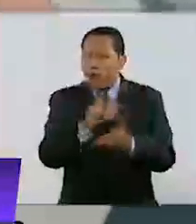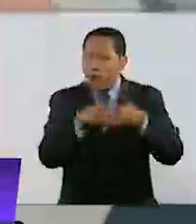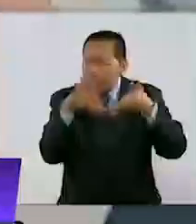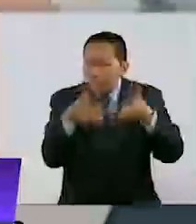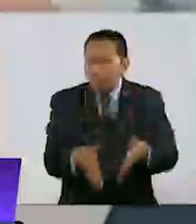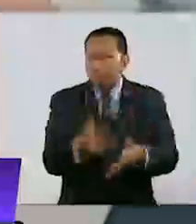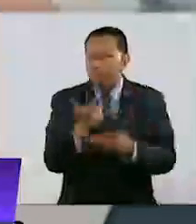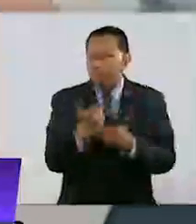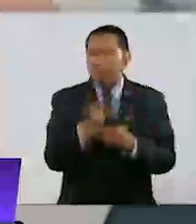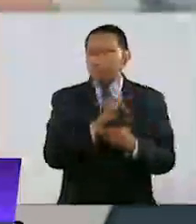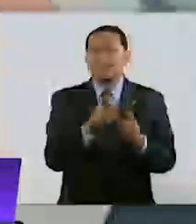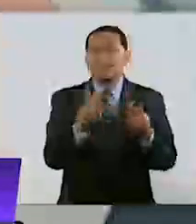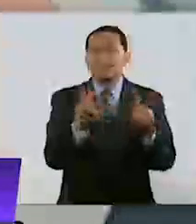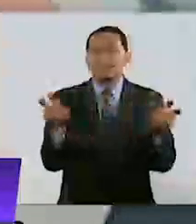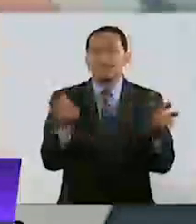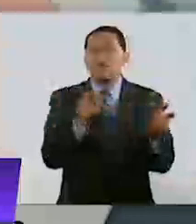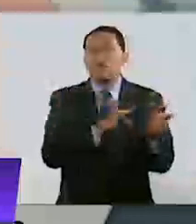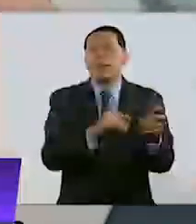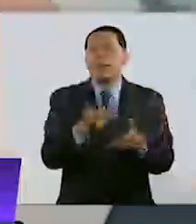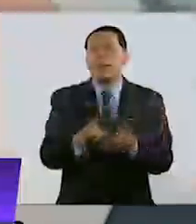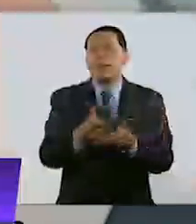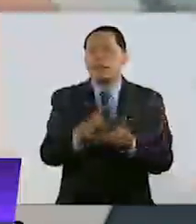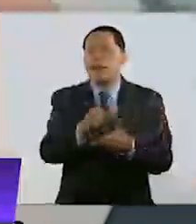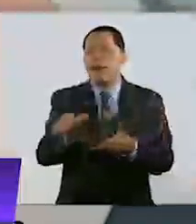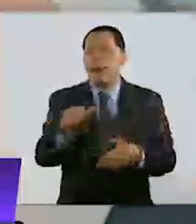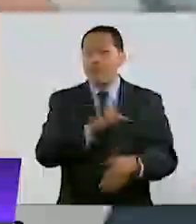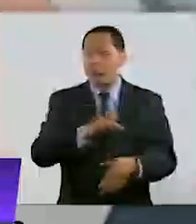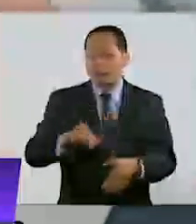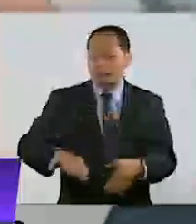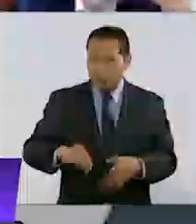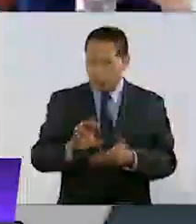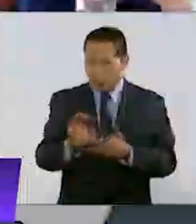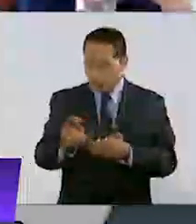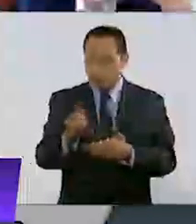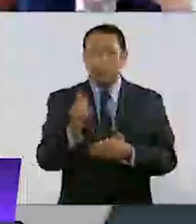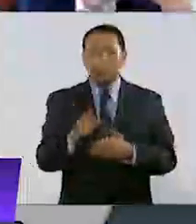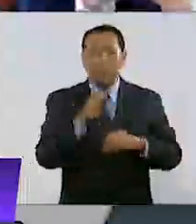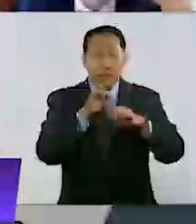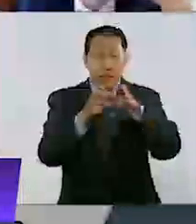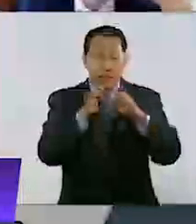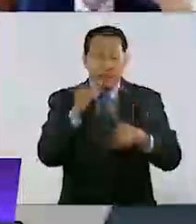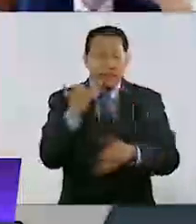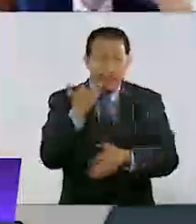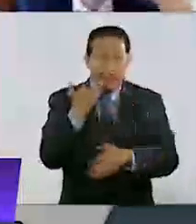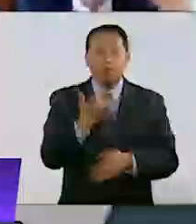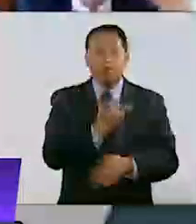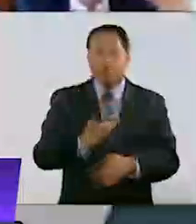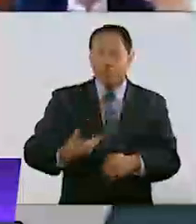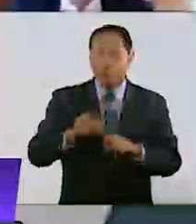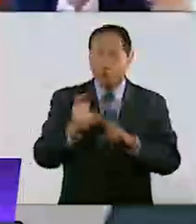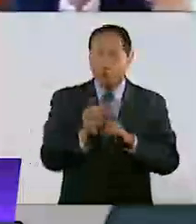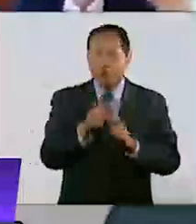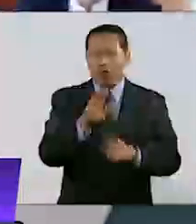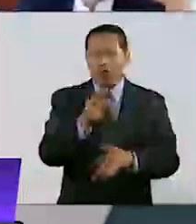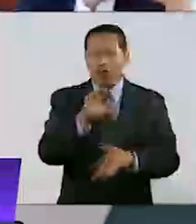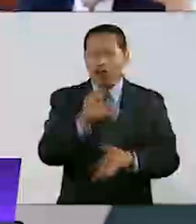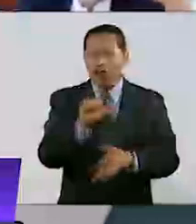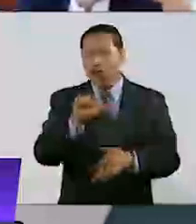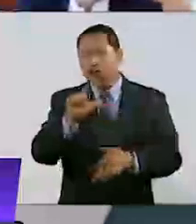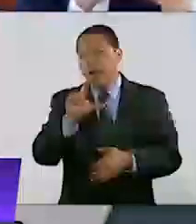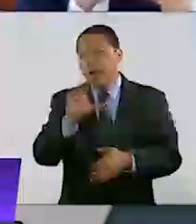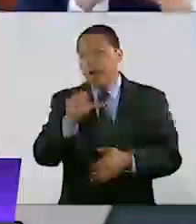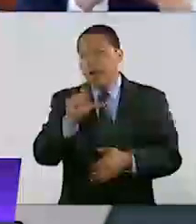Financiera en materia de financiamiento a municipios. En entrevista telefónica, la presidenta de esta comisión, la diputada Blanca Alcalá,